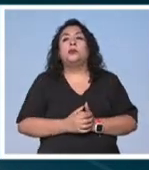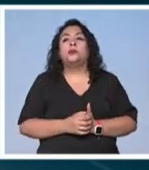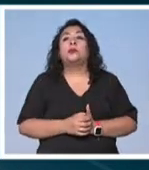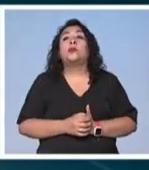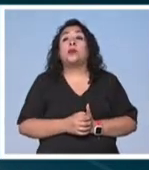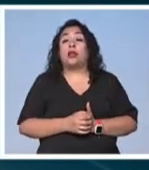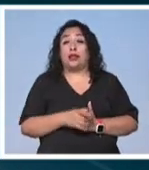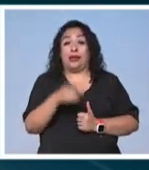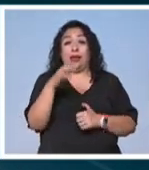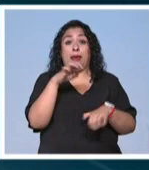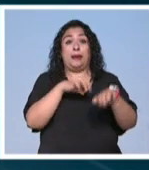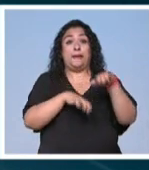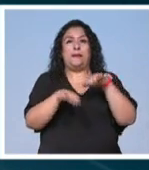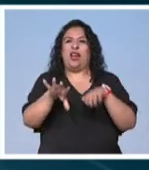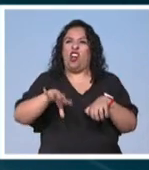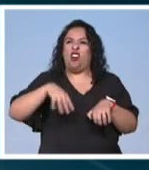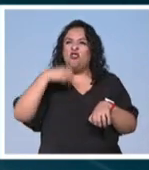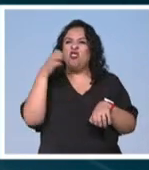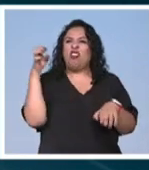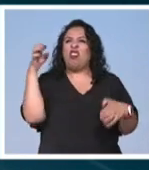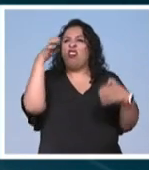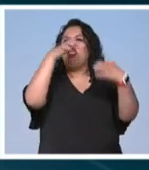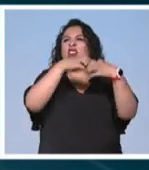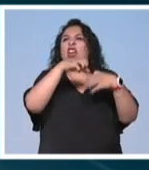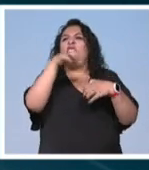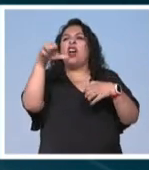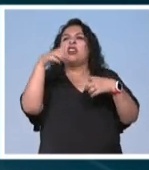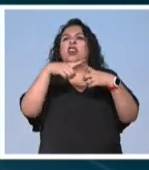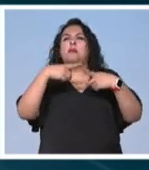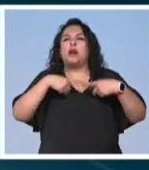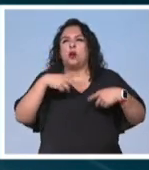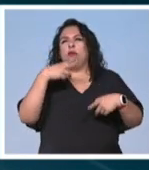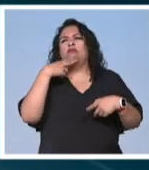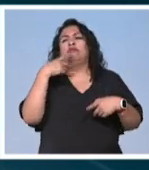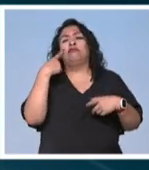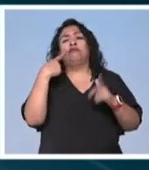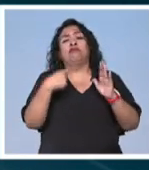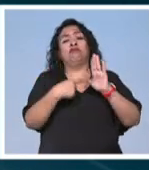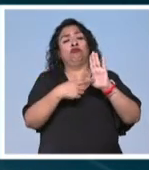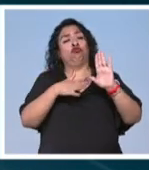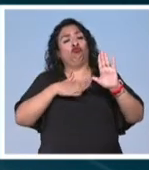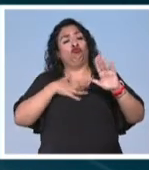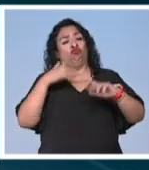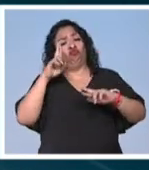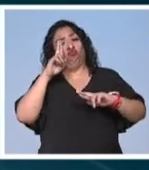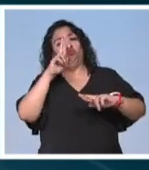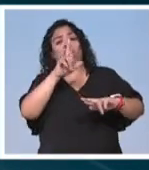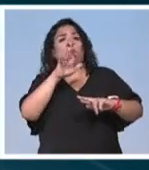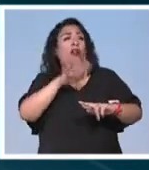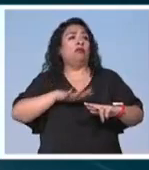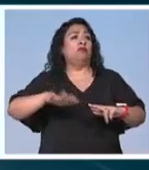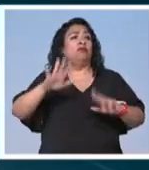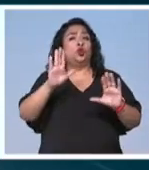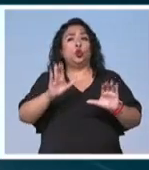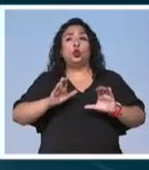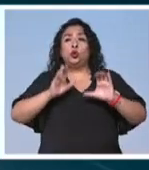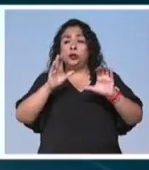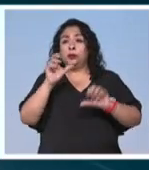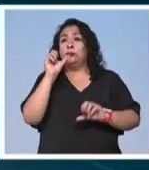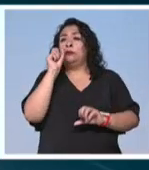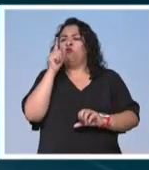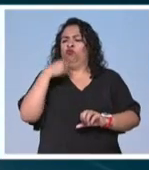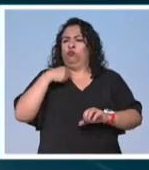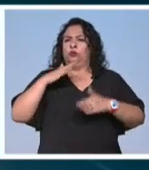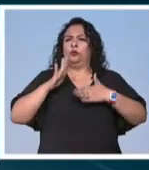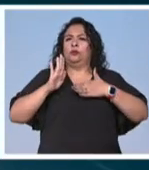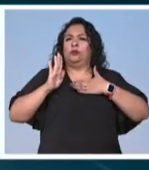esas empresas que abusan y engañan a los consumidores vendiendo la imagen de que son respetuosas con el medio ambiente y que están